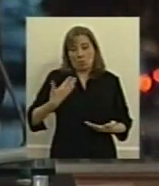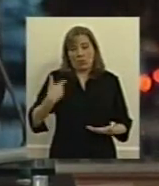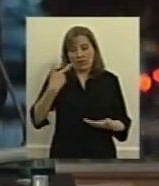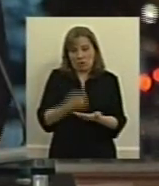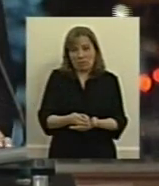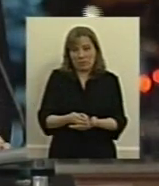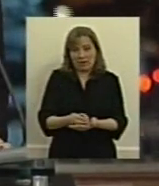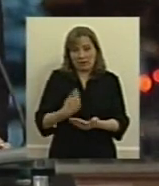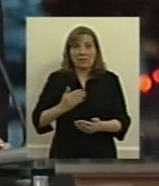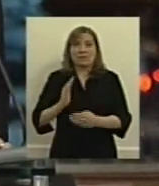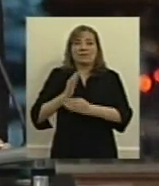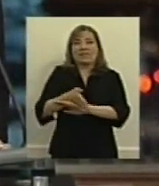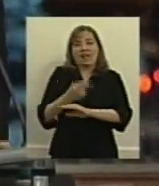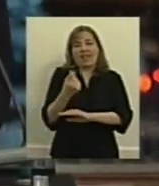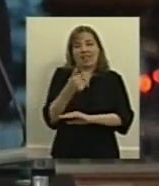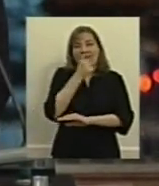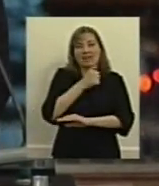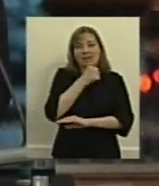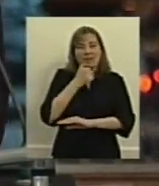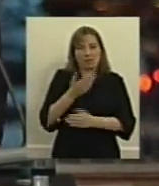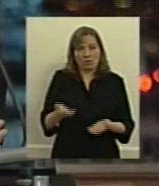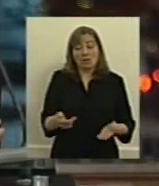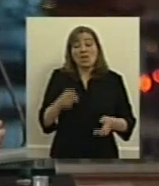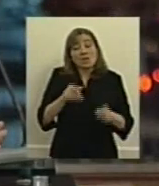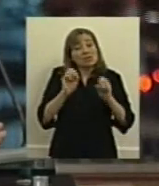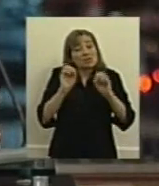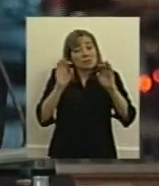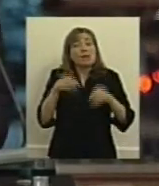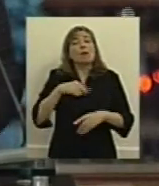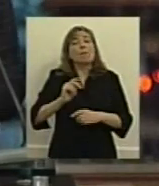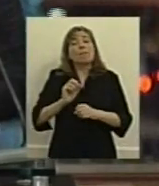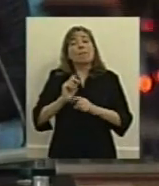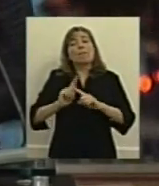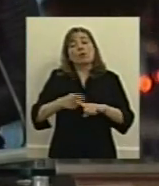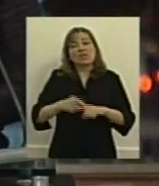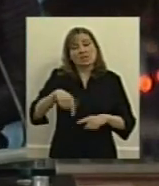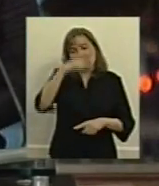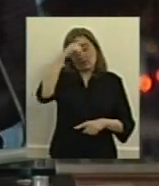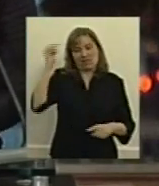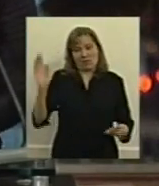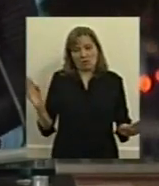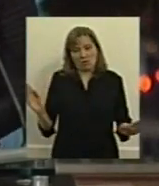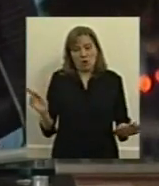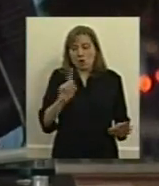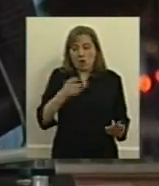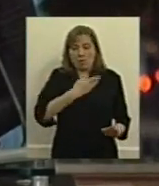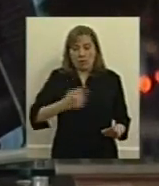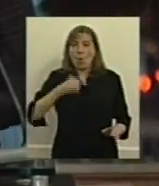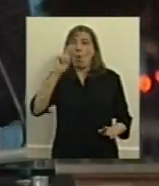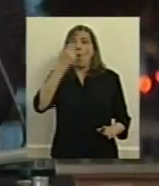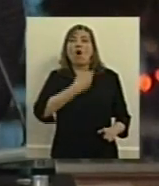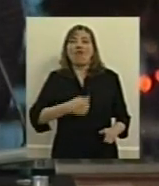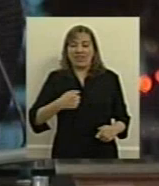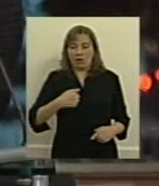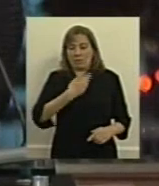puedan acceder a los medicamentos estas son políticas de estado estas no son políticas ni de una gestión ni de un